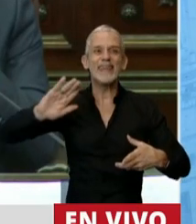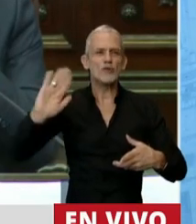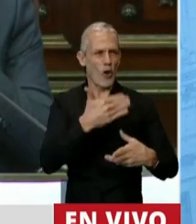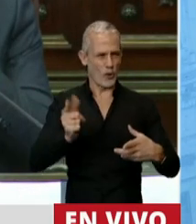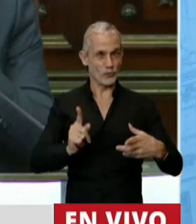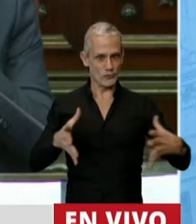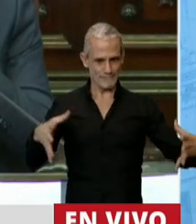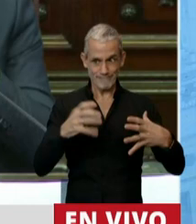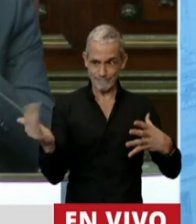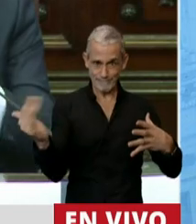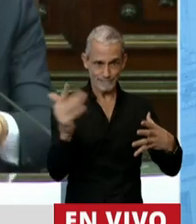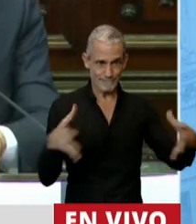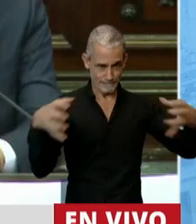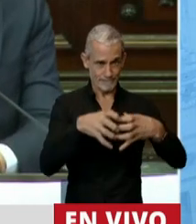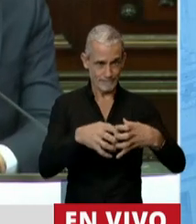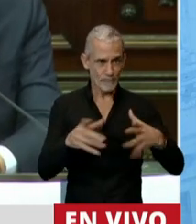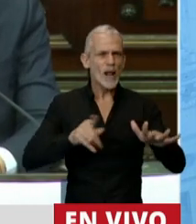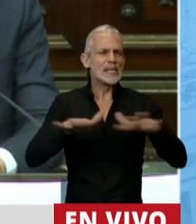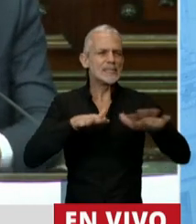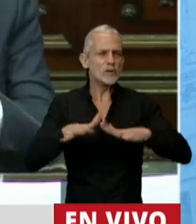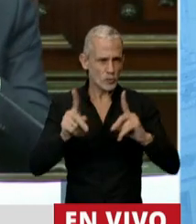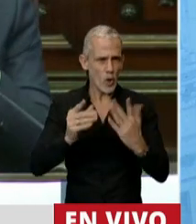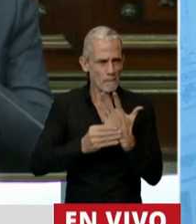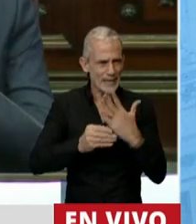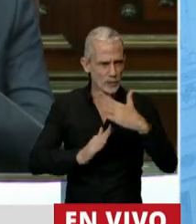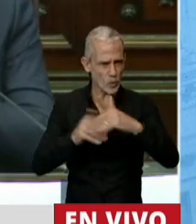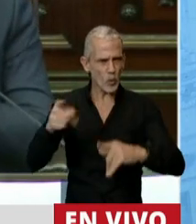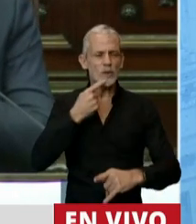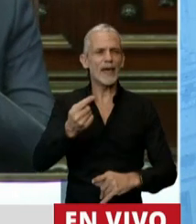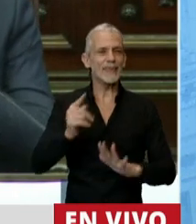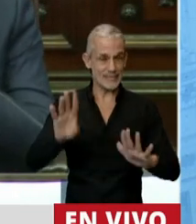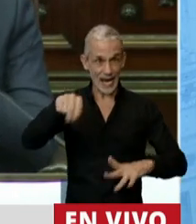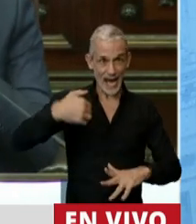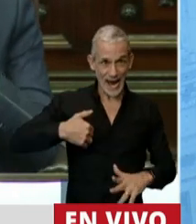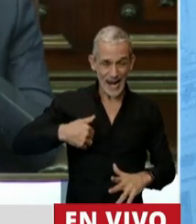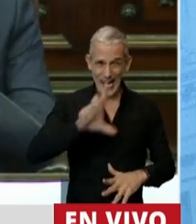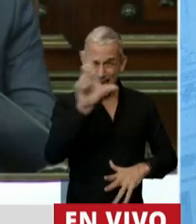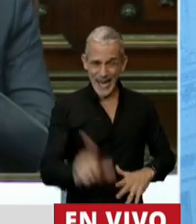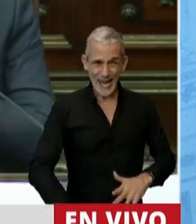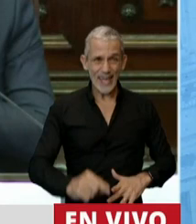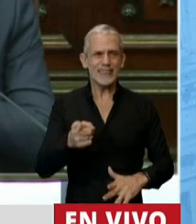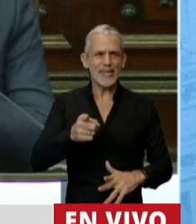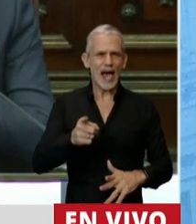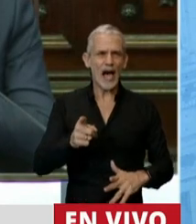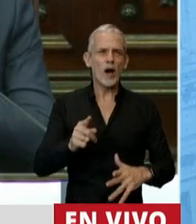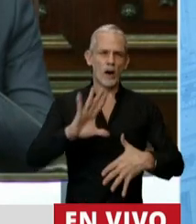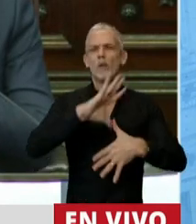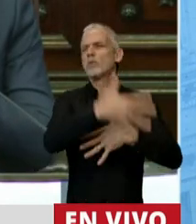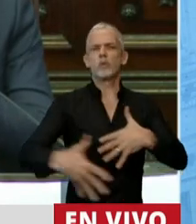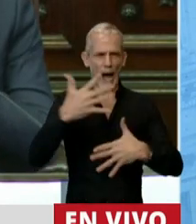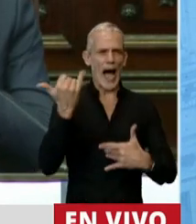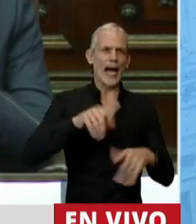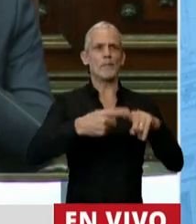política. Y ahí está la situación que usted marcaba también, Ministro, de que en la Argentina, a pesar de que en la región había mucha